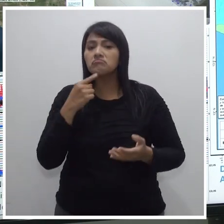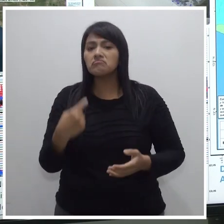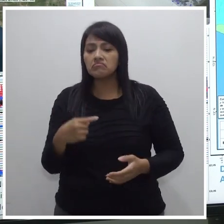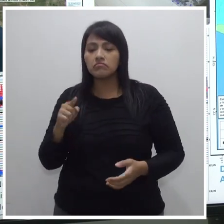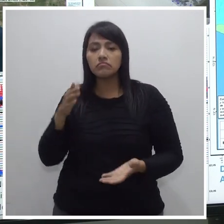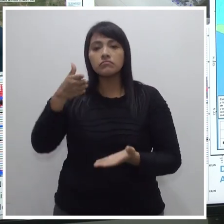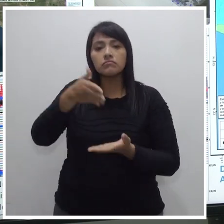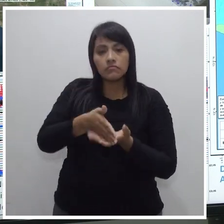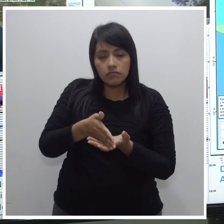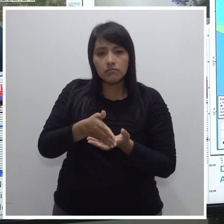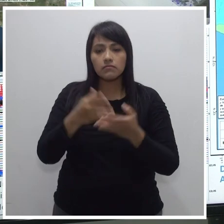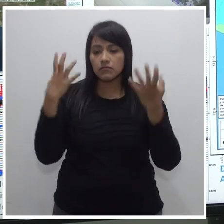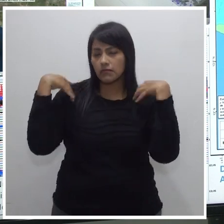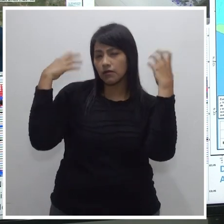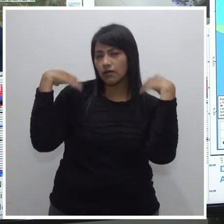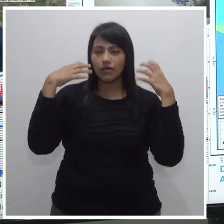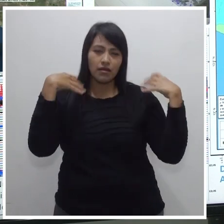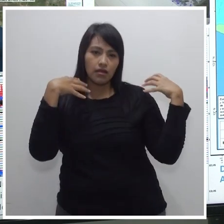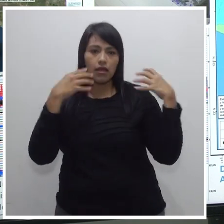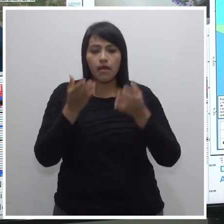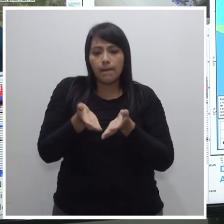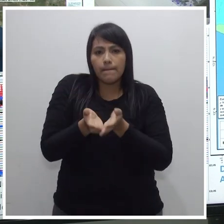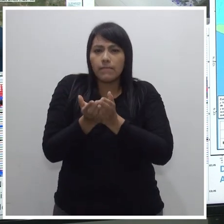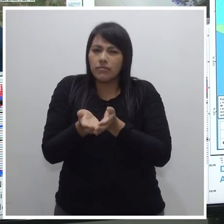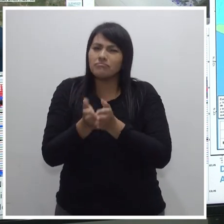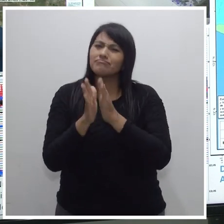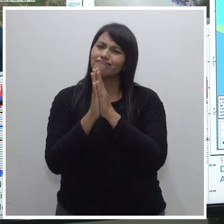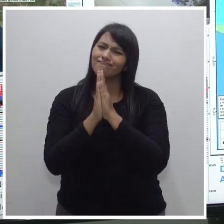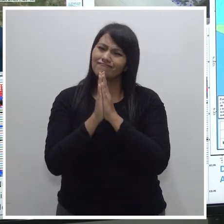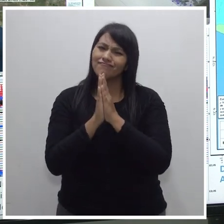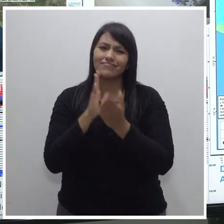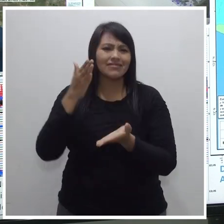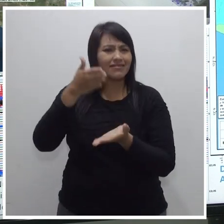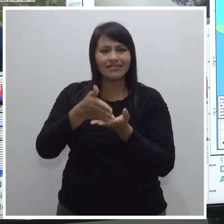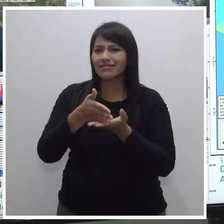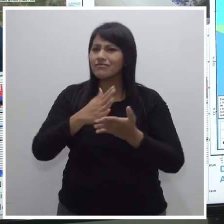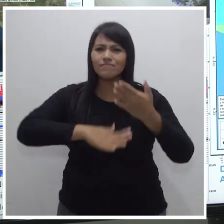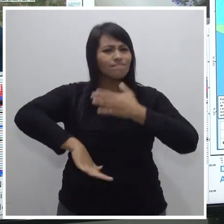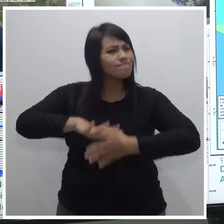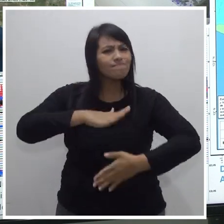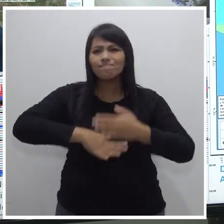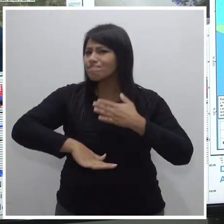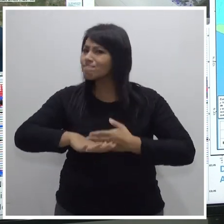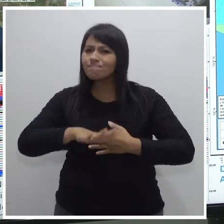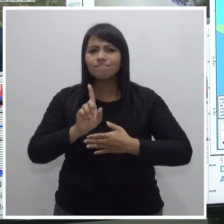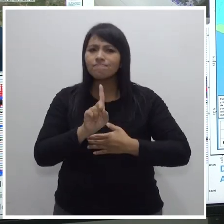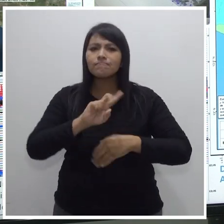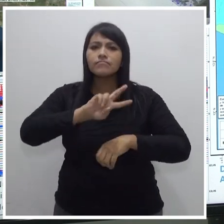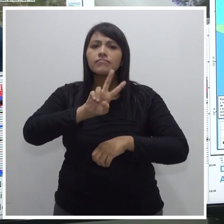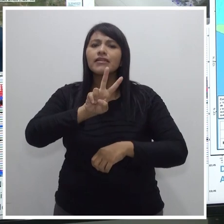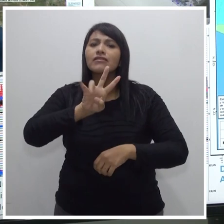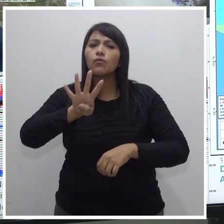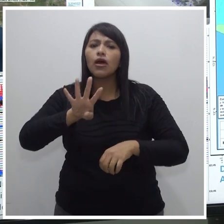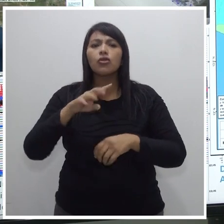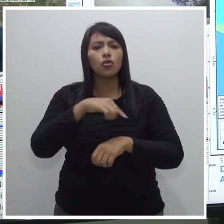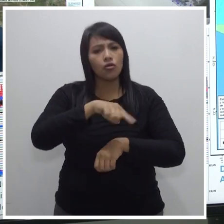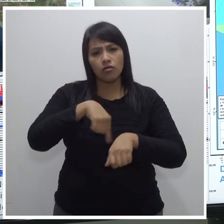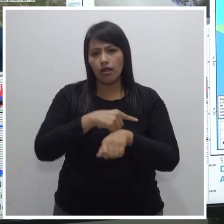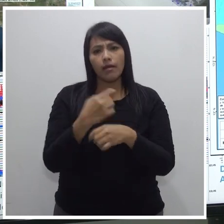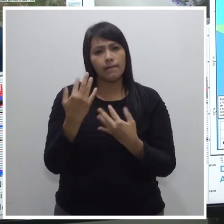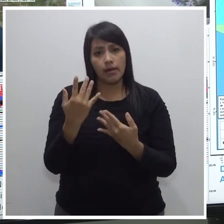que pedimos eviten acercarse al mar por lo menos durante las próximas 24 horas.